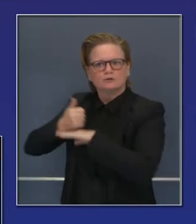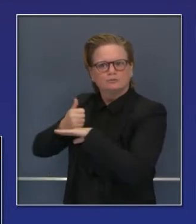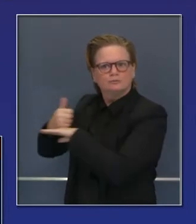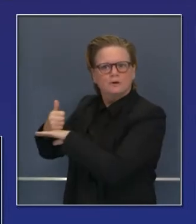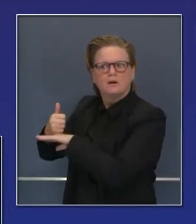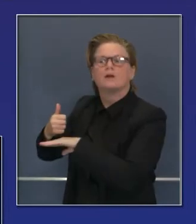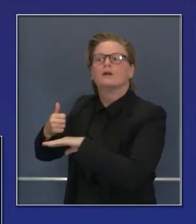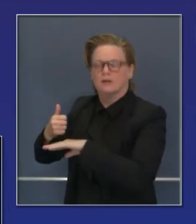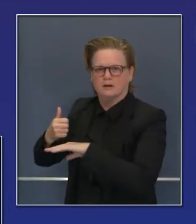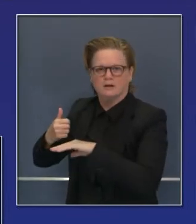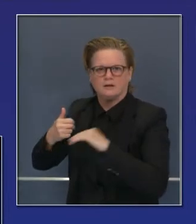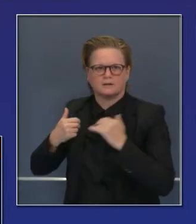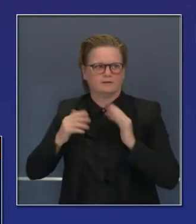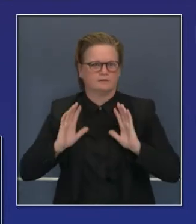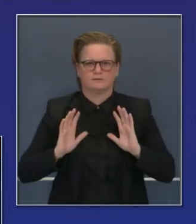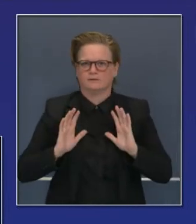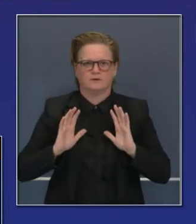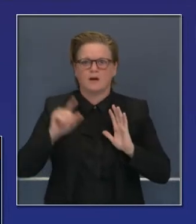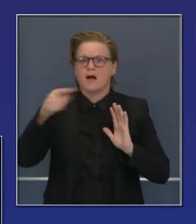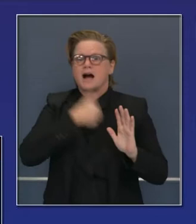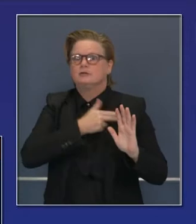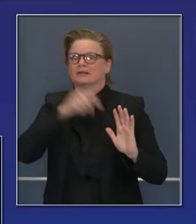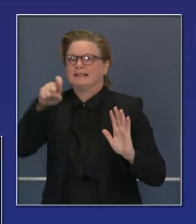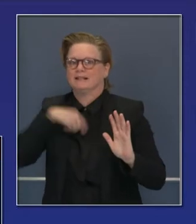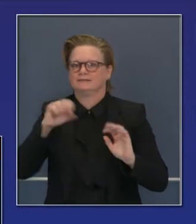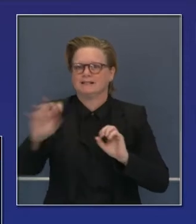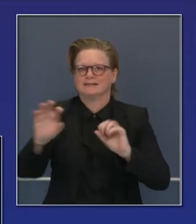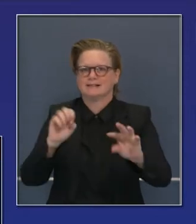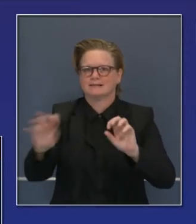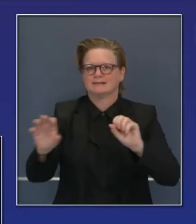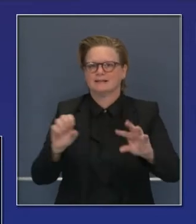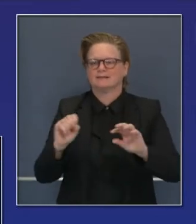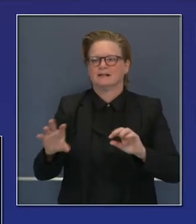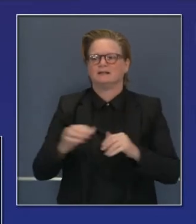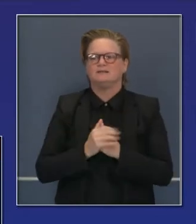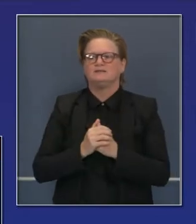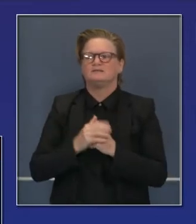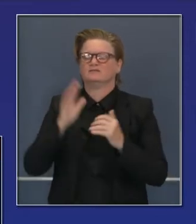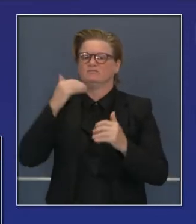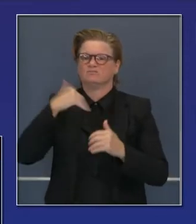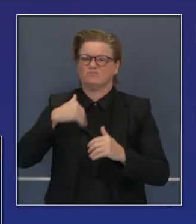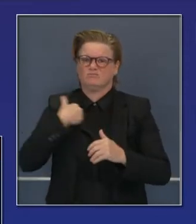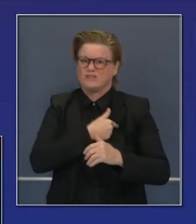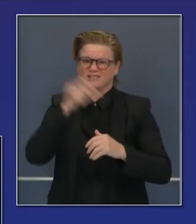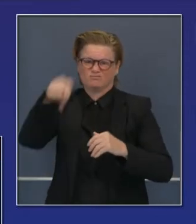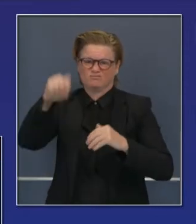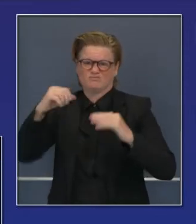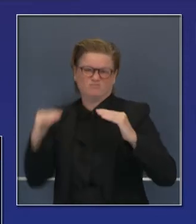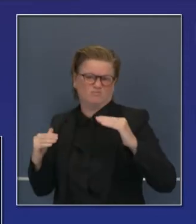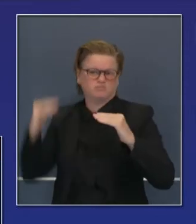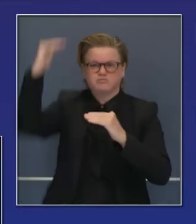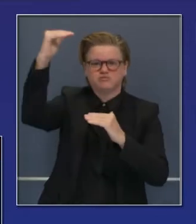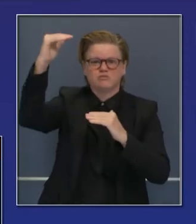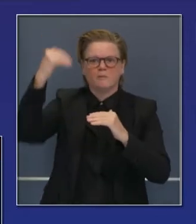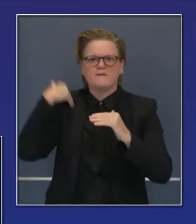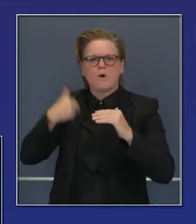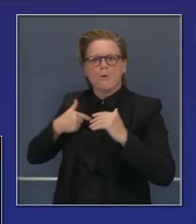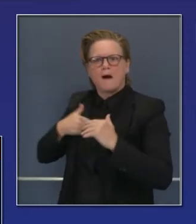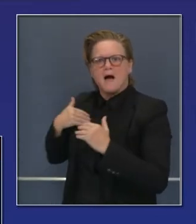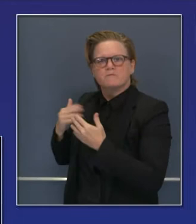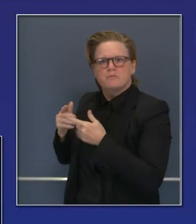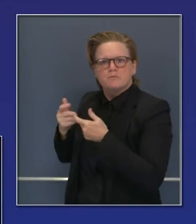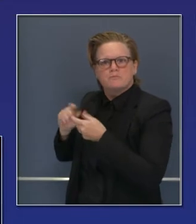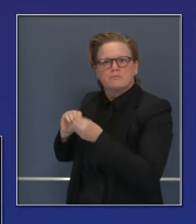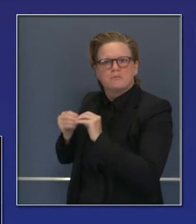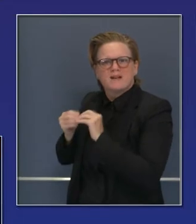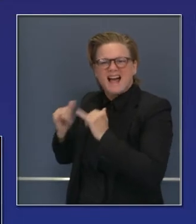estatal. Así se dan cuenta de que nunca hemos tenido tanta abundancia de recursos